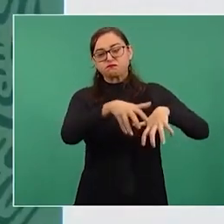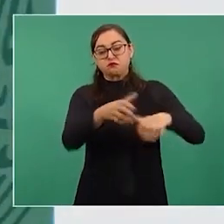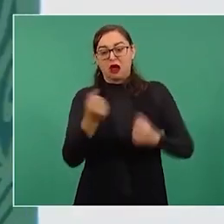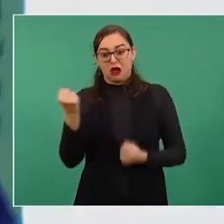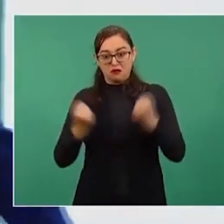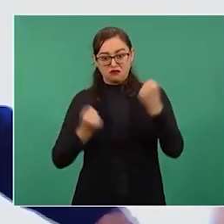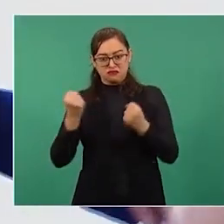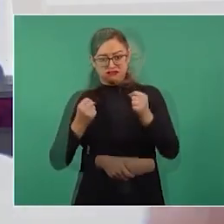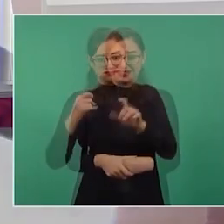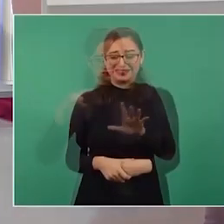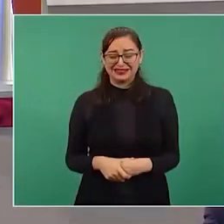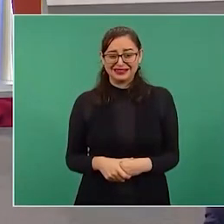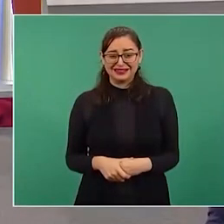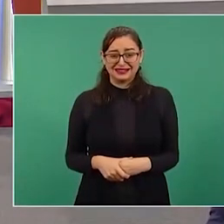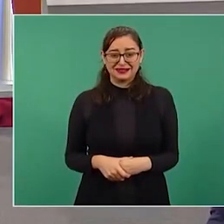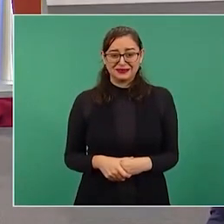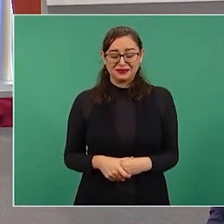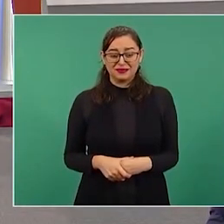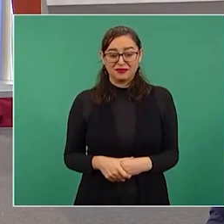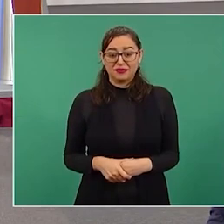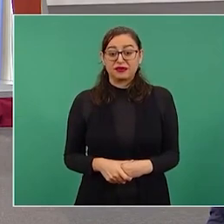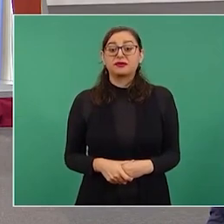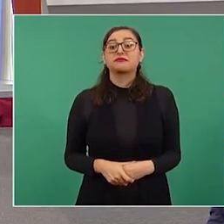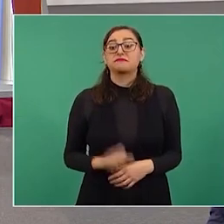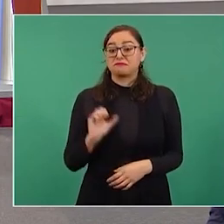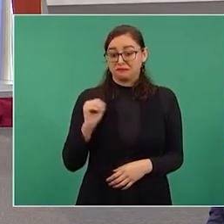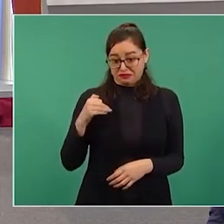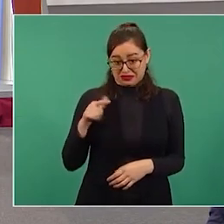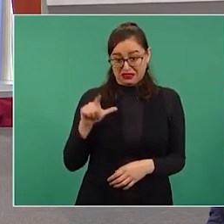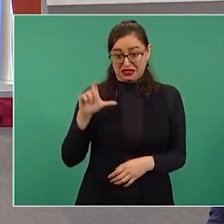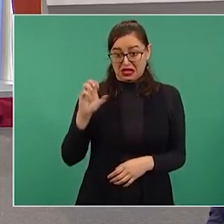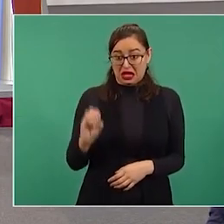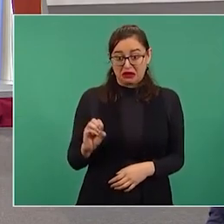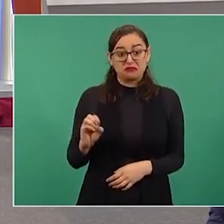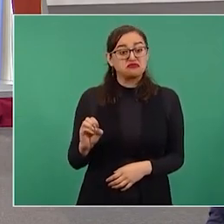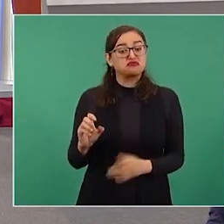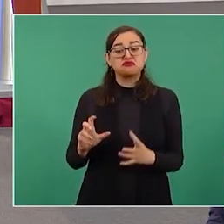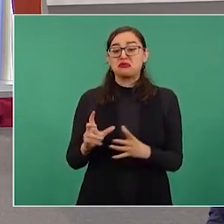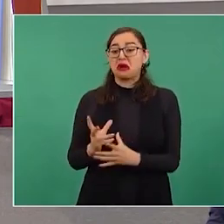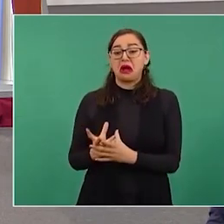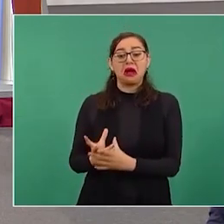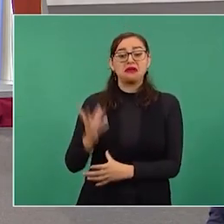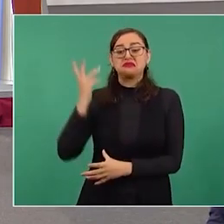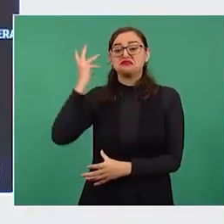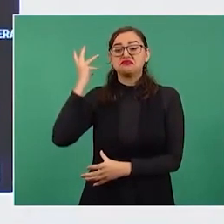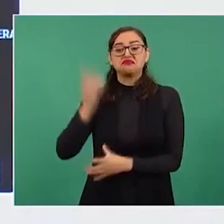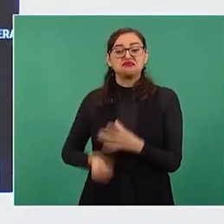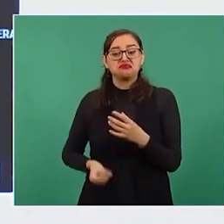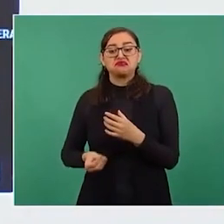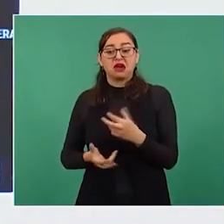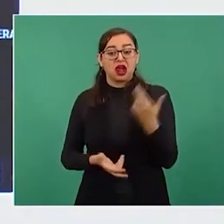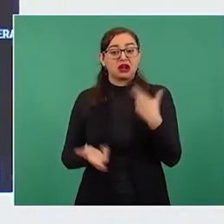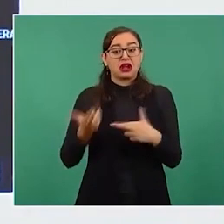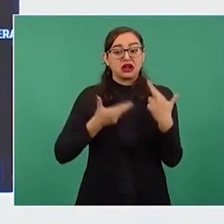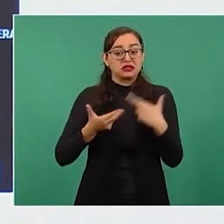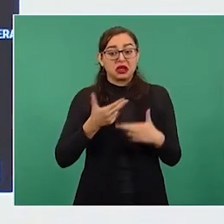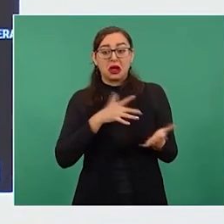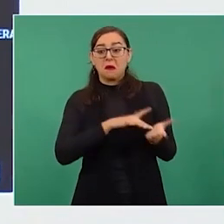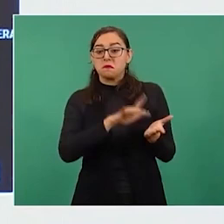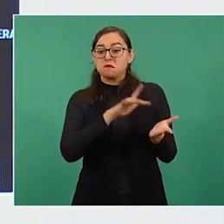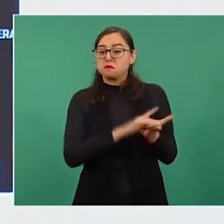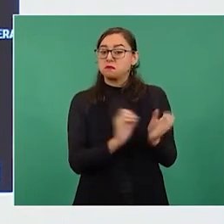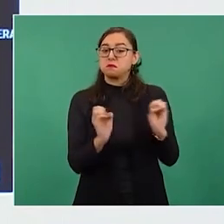la carretera, falso. AMLO huyó del lugar y nunca se preocupó en regresar para apoyar,